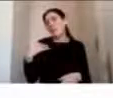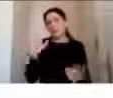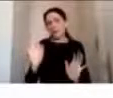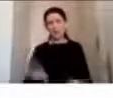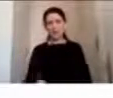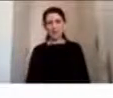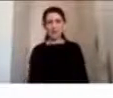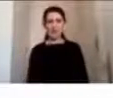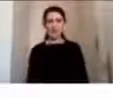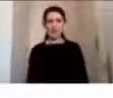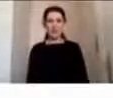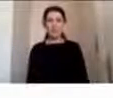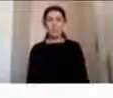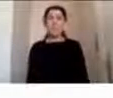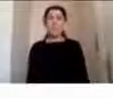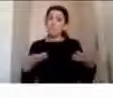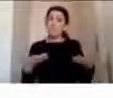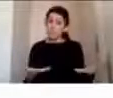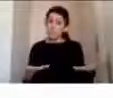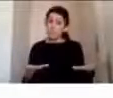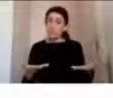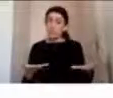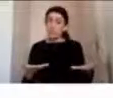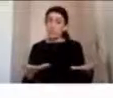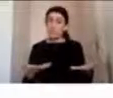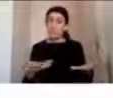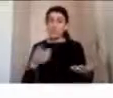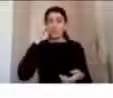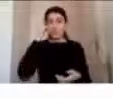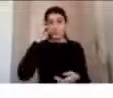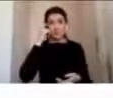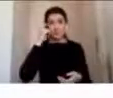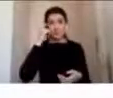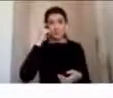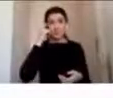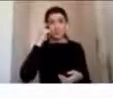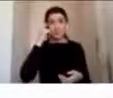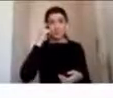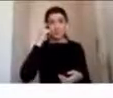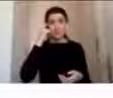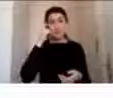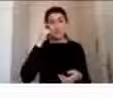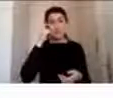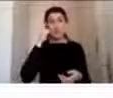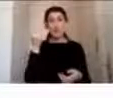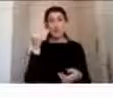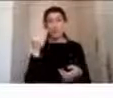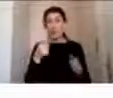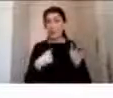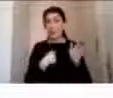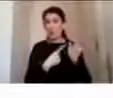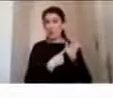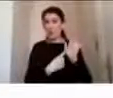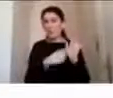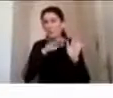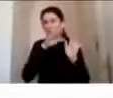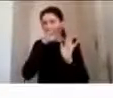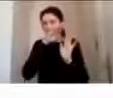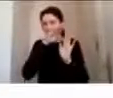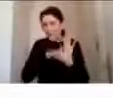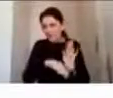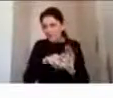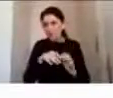Bueno, entonces, yo creo que para empezar a disminuir los datos que tenemos, y el trauma infantil, y las lesiones de,